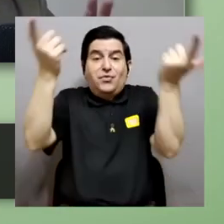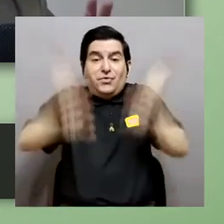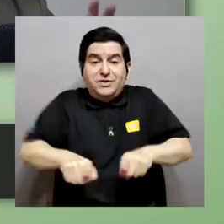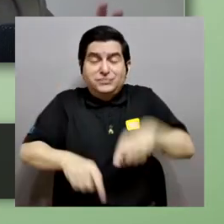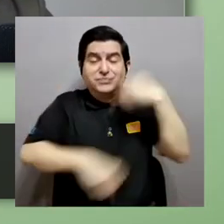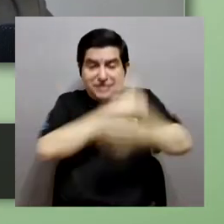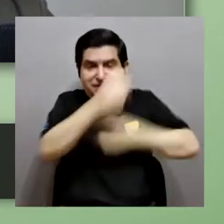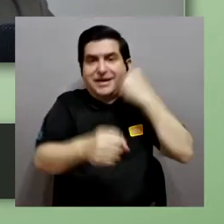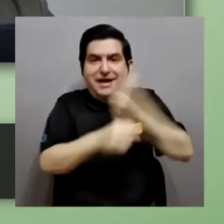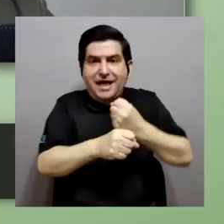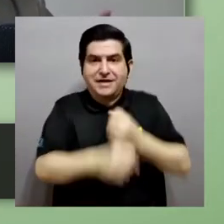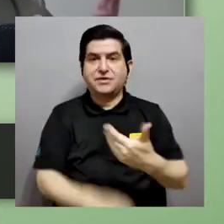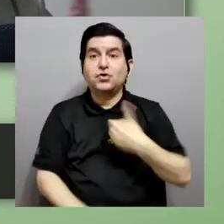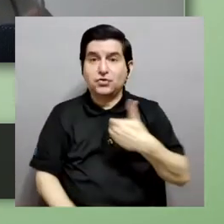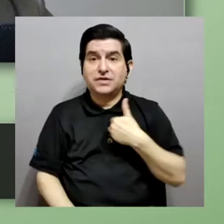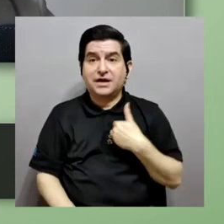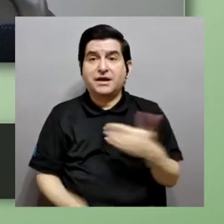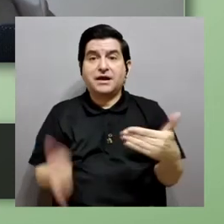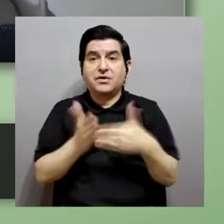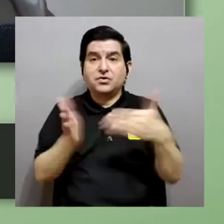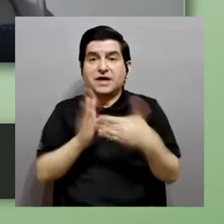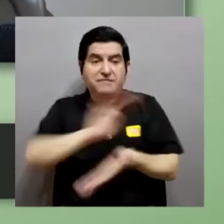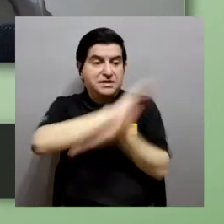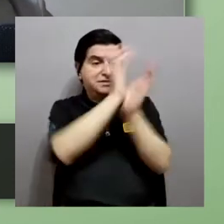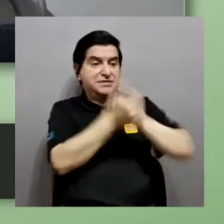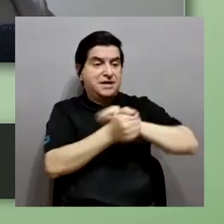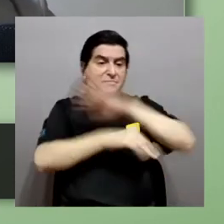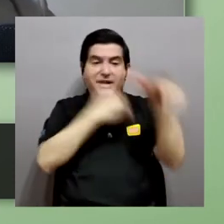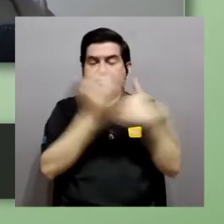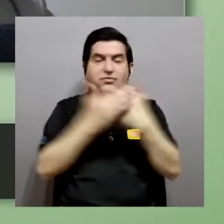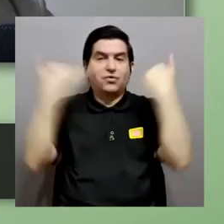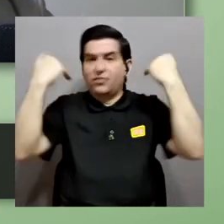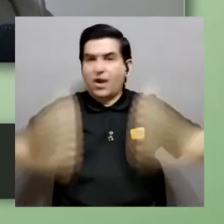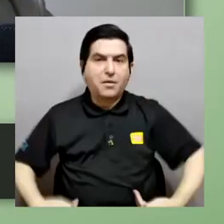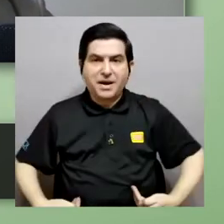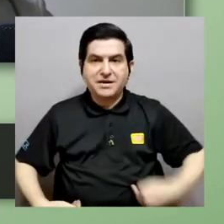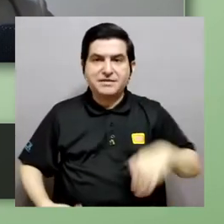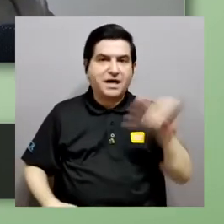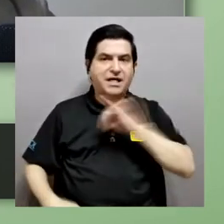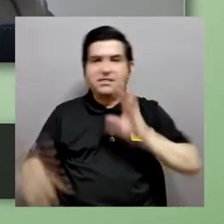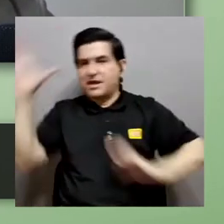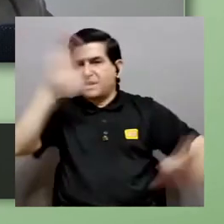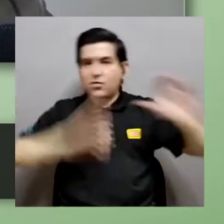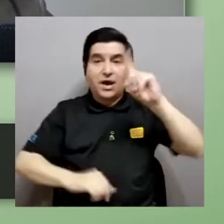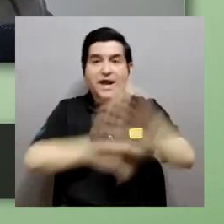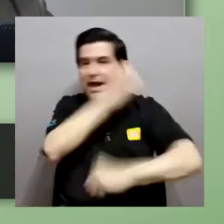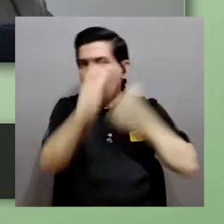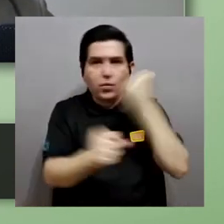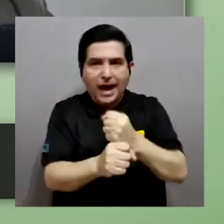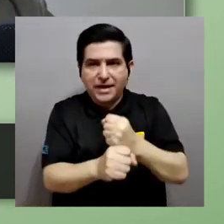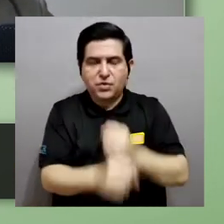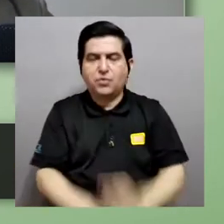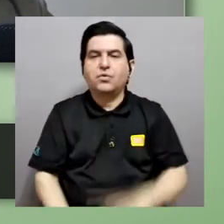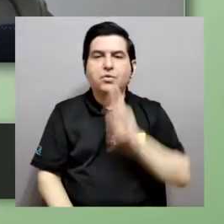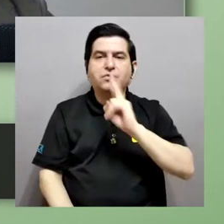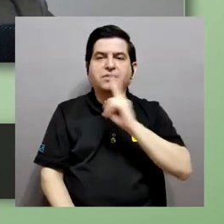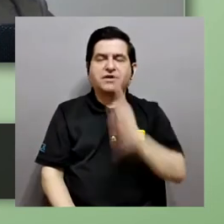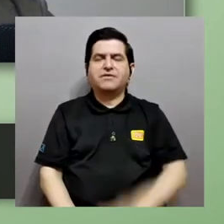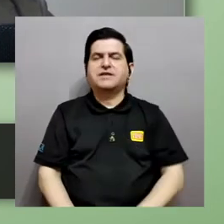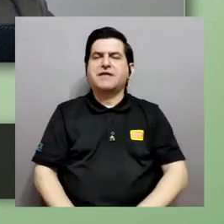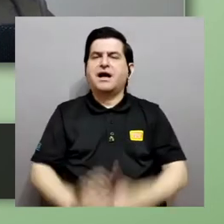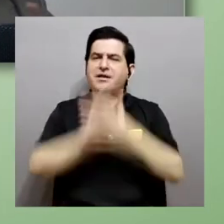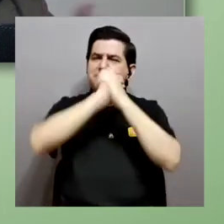tocado reinventarnos como humanidad prácticamente y como ciencia en un año. Así que de verdad aplaudir el esfuerzo que han estado haciendo